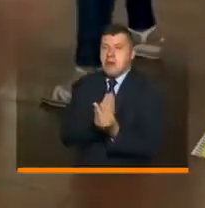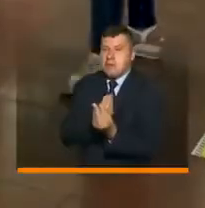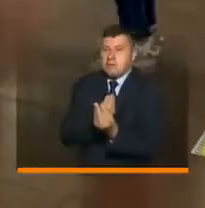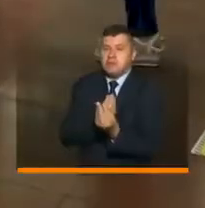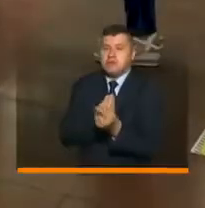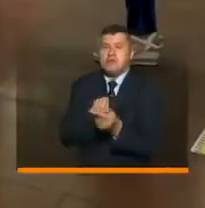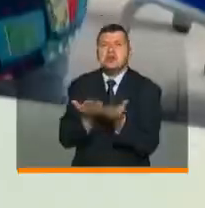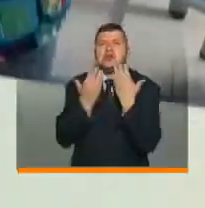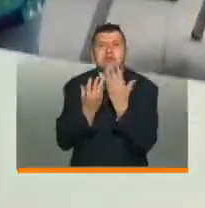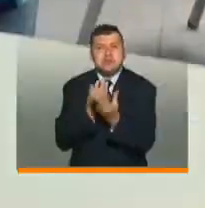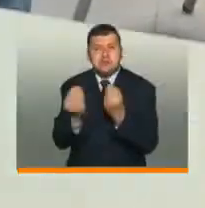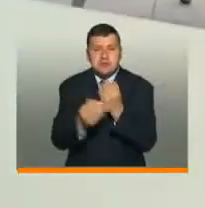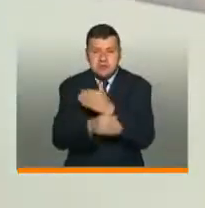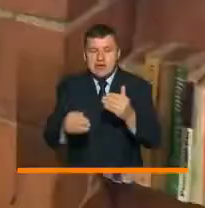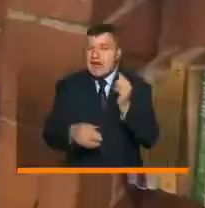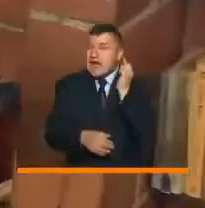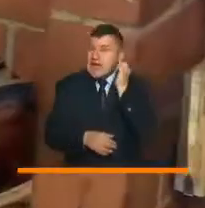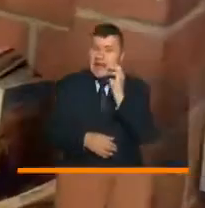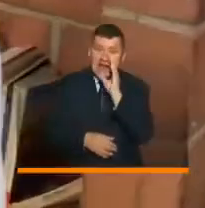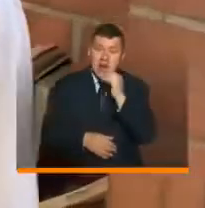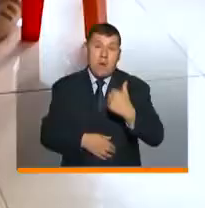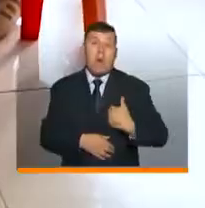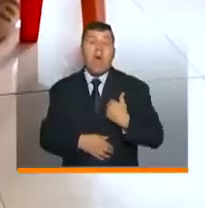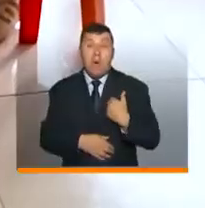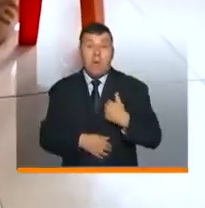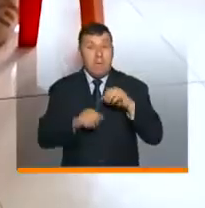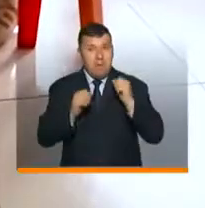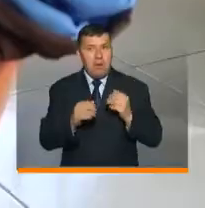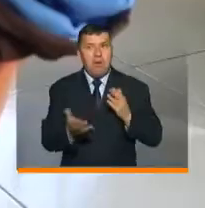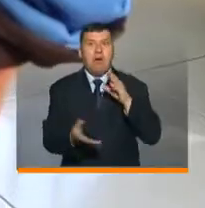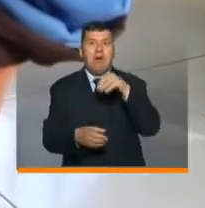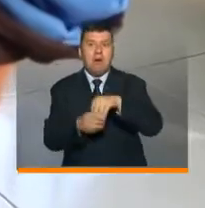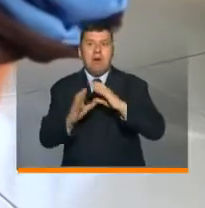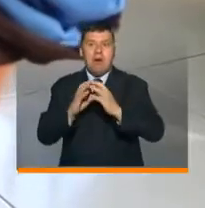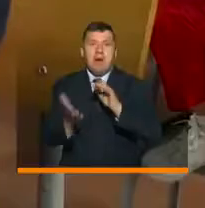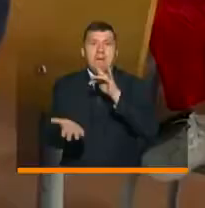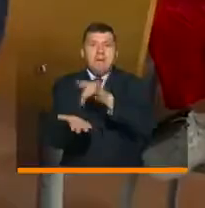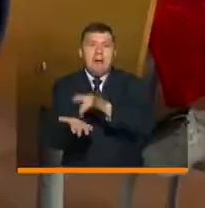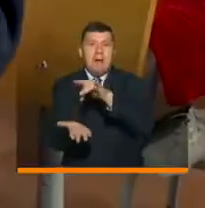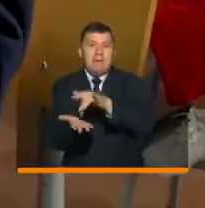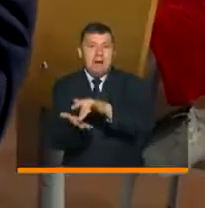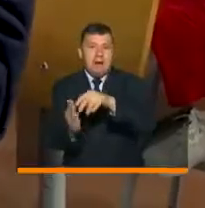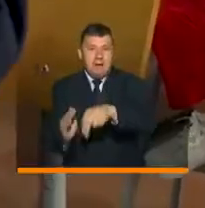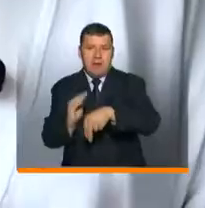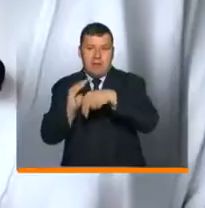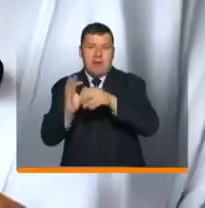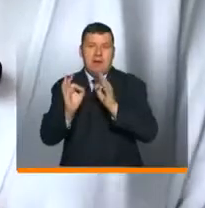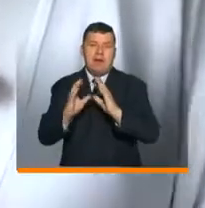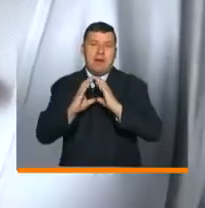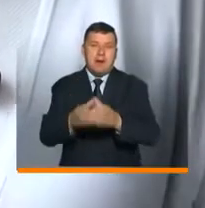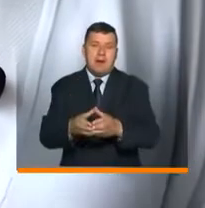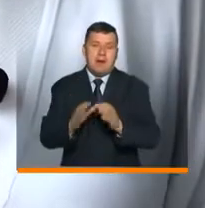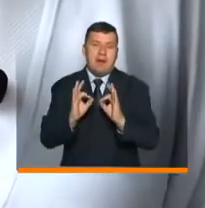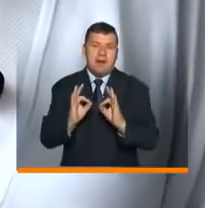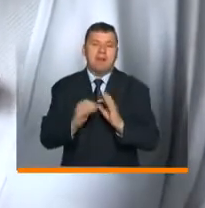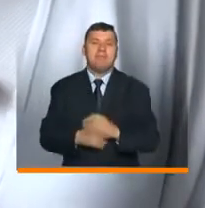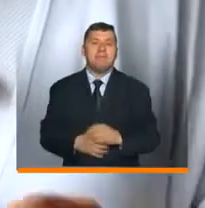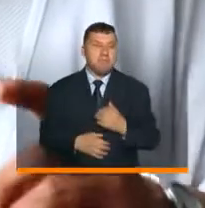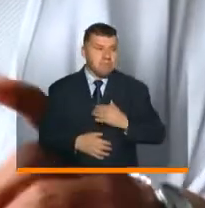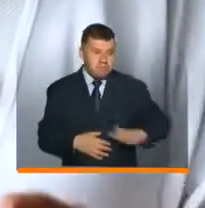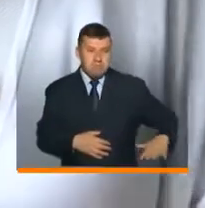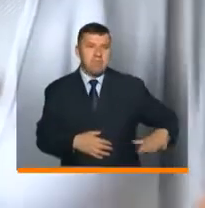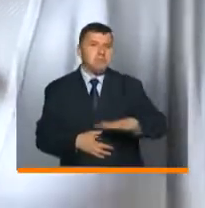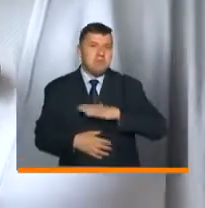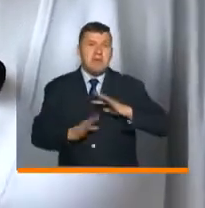lo que ha permitido que niñas, niños y jóvenes regresen a las aulas con bienestar y calidad. Nos encontramos en territorio